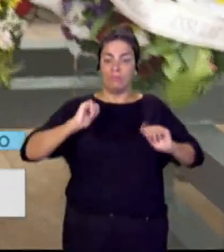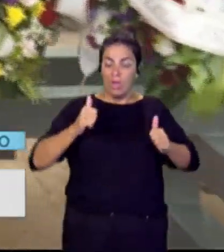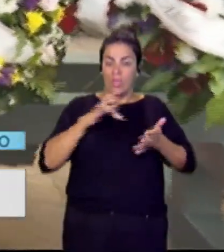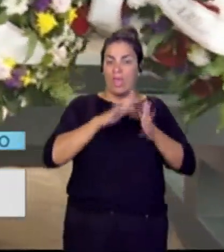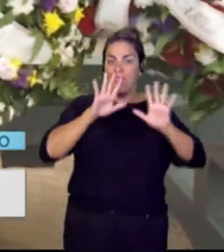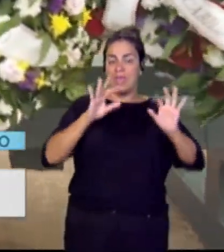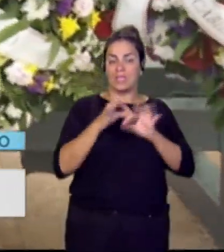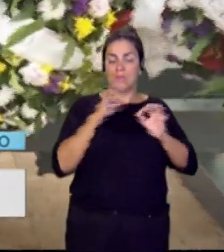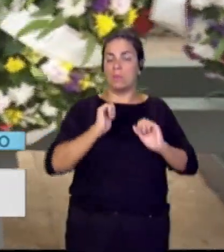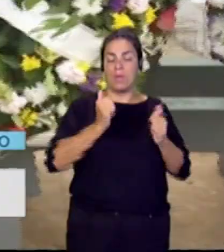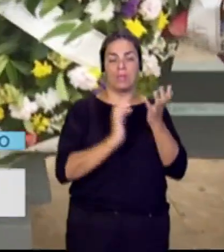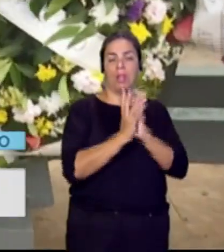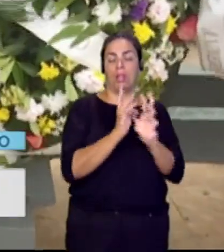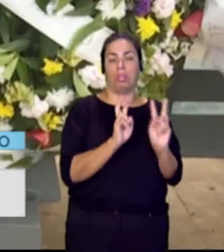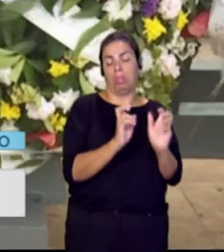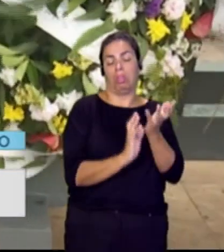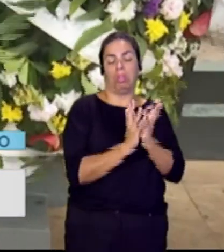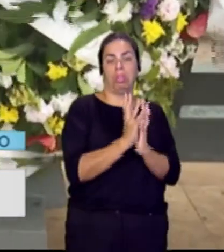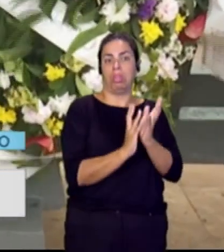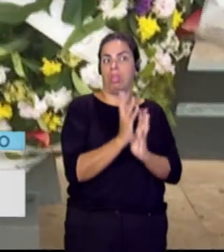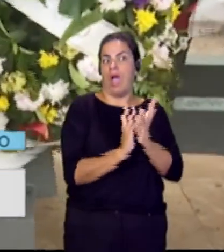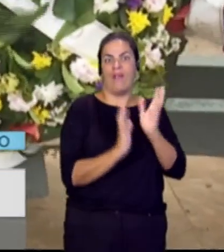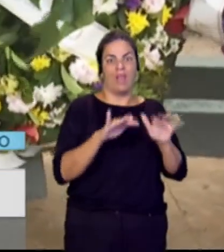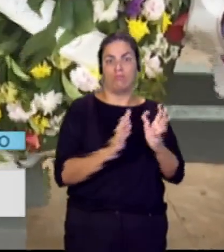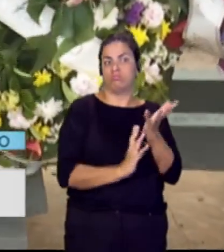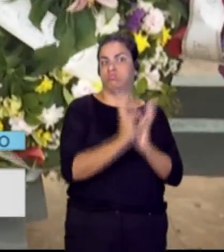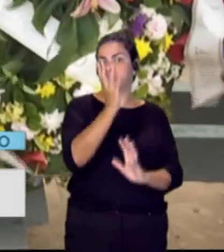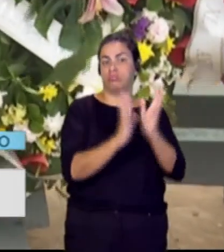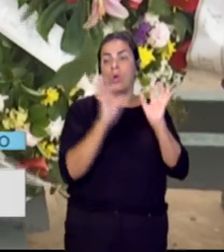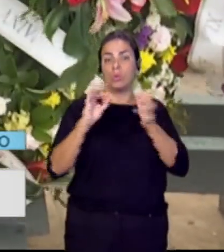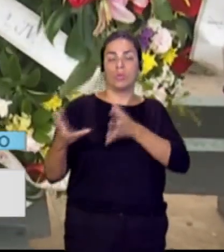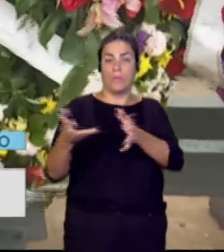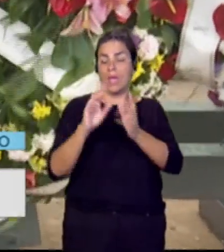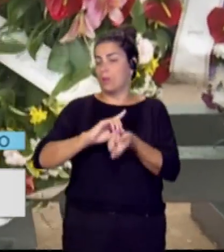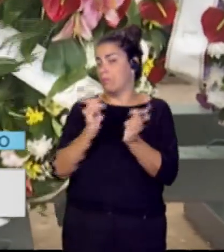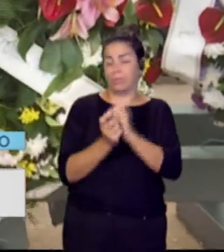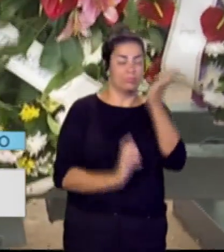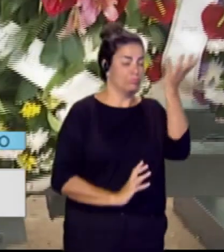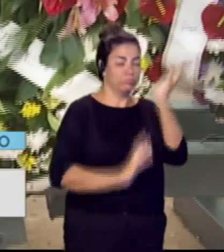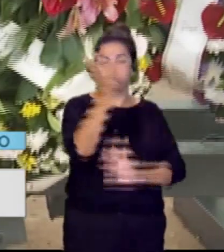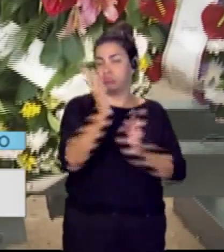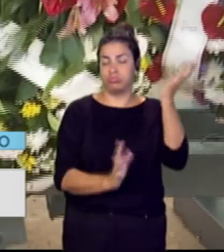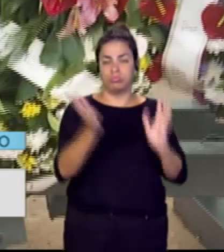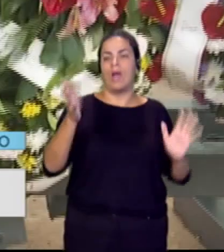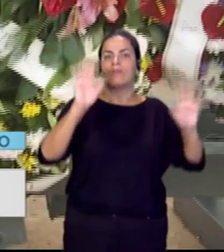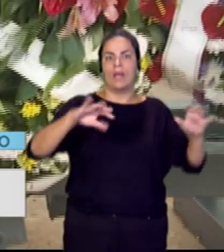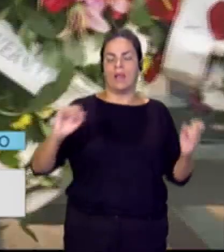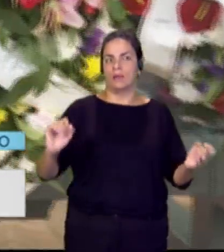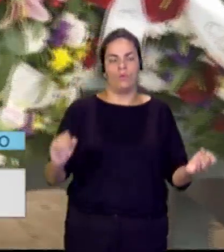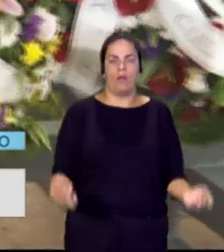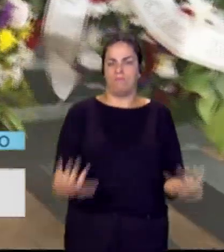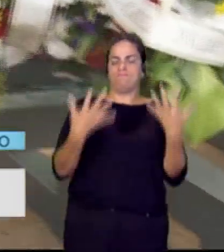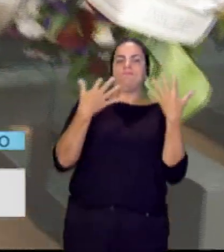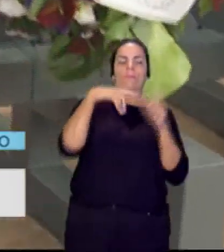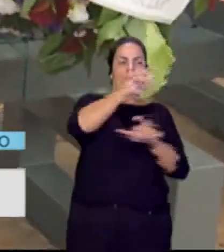fue a más el fuego y de hecho un cambio repentino del viento provocó que esas víctimas se vieran dentro de las llamas. Una bola de